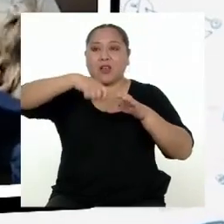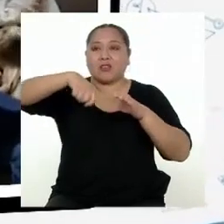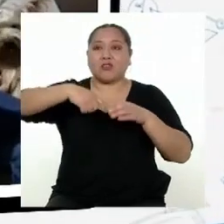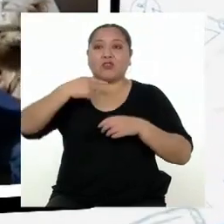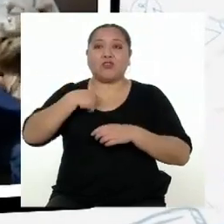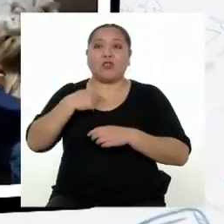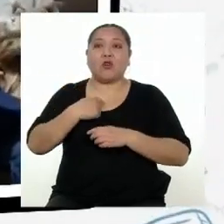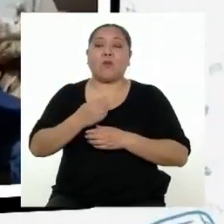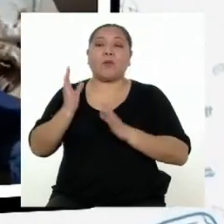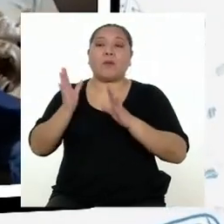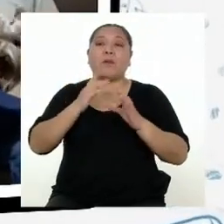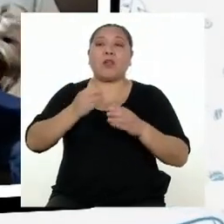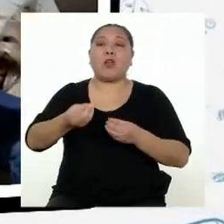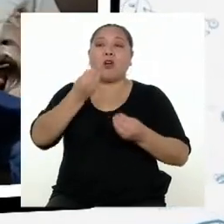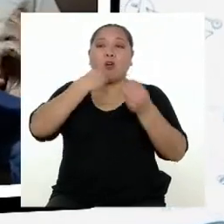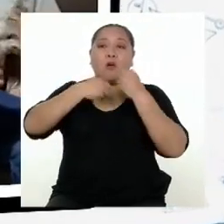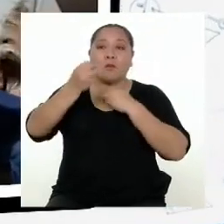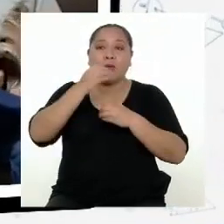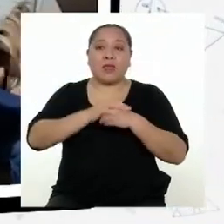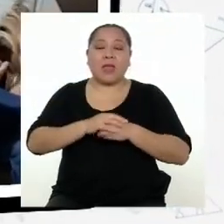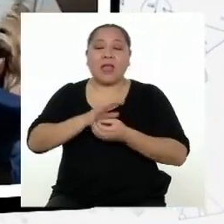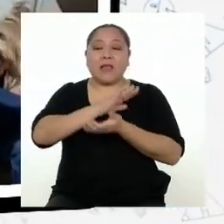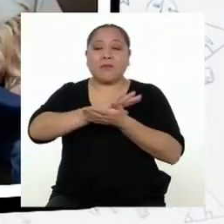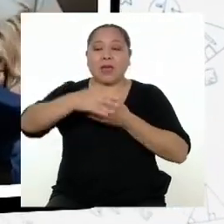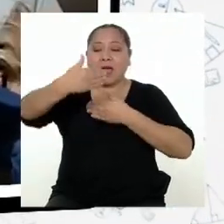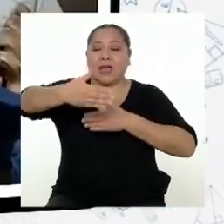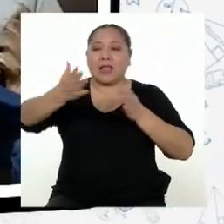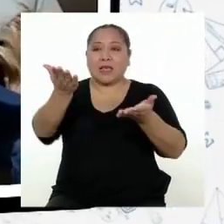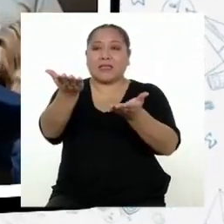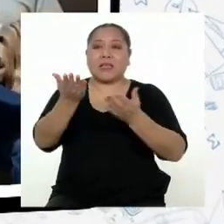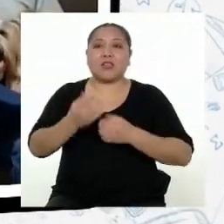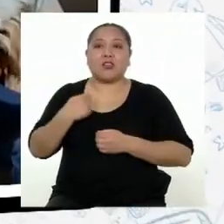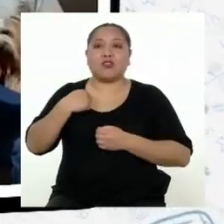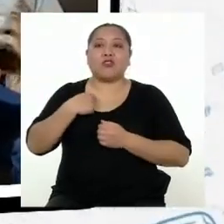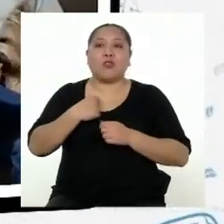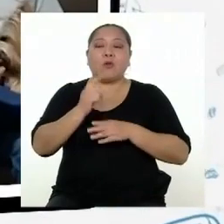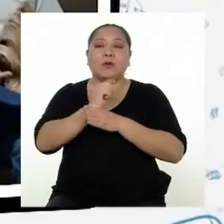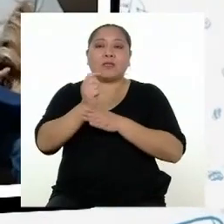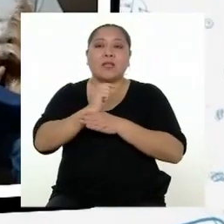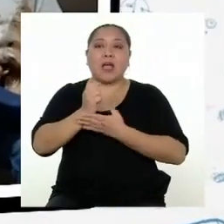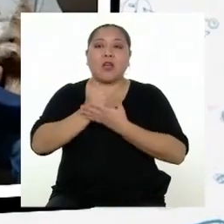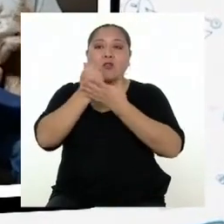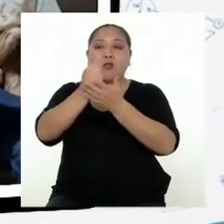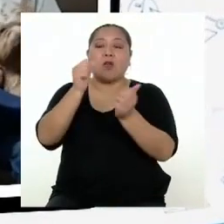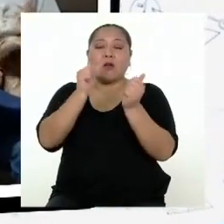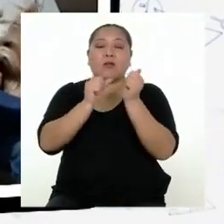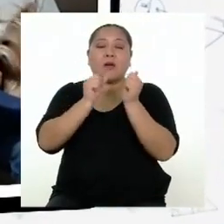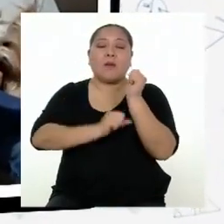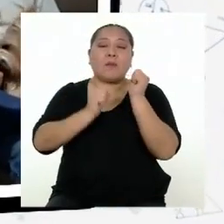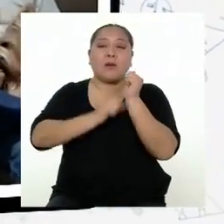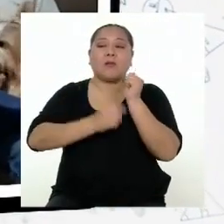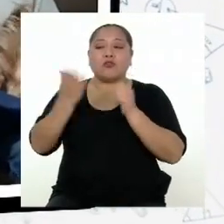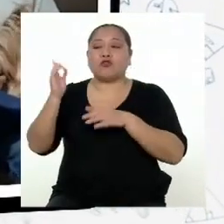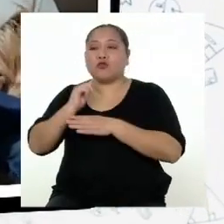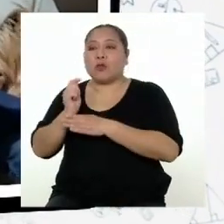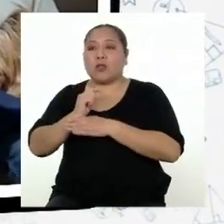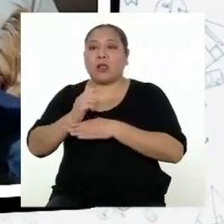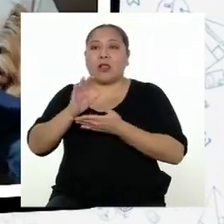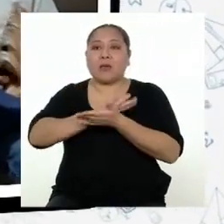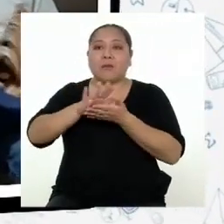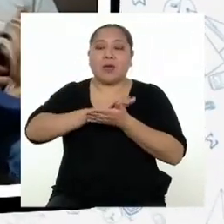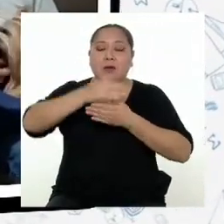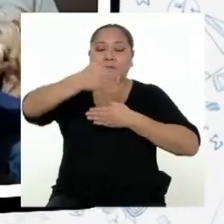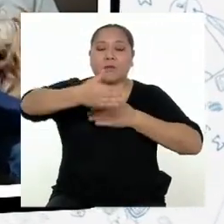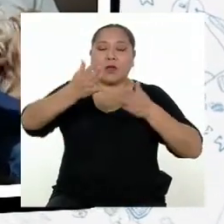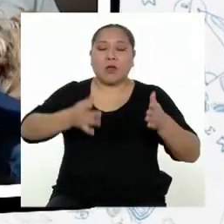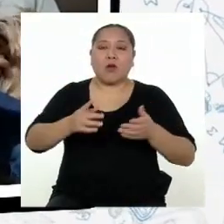me encargo de preparar el almuerzo y limpiar la sala. Y yo me encargo de realizar mis tareas, ayudar a mi hermano con su tarea, limpiar mi cuarto